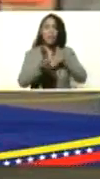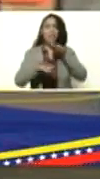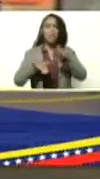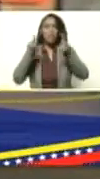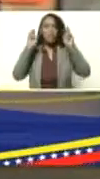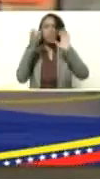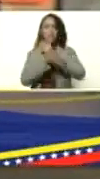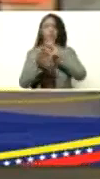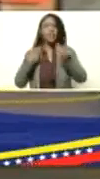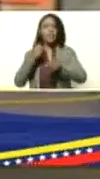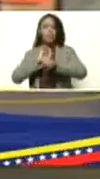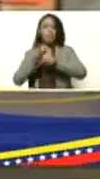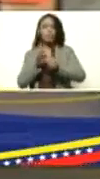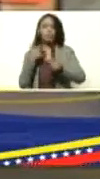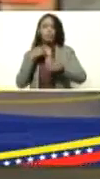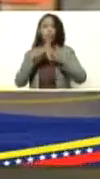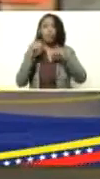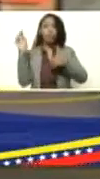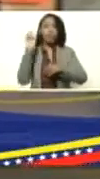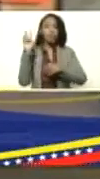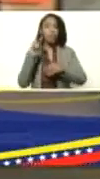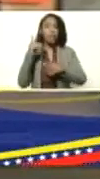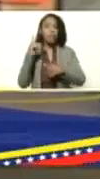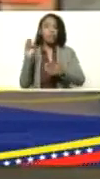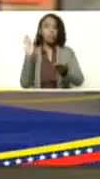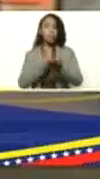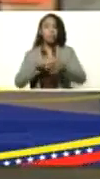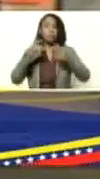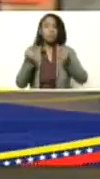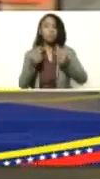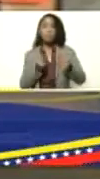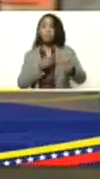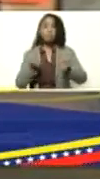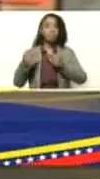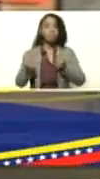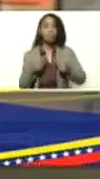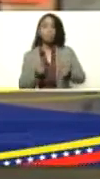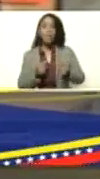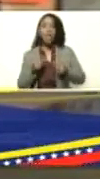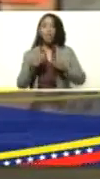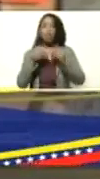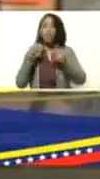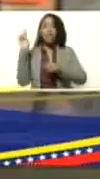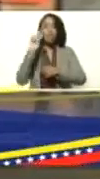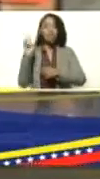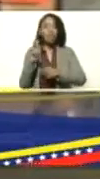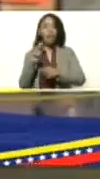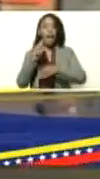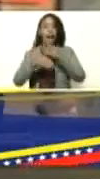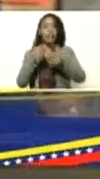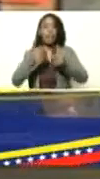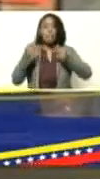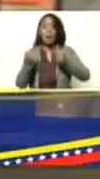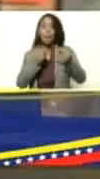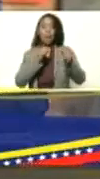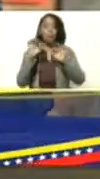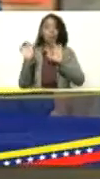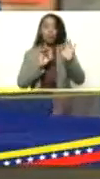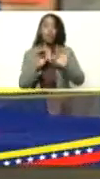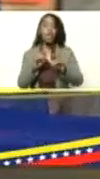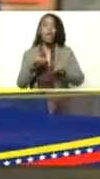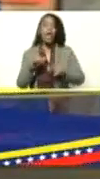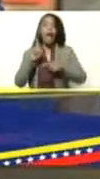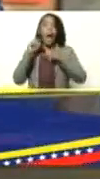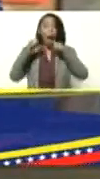al coronavirus toda Venezuela se ha puesto pila toda Venezuela ha reaccionado positivamente yo les digo